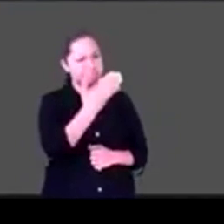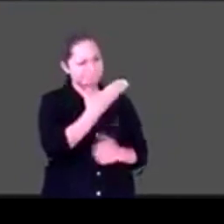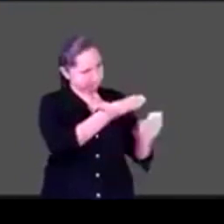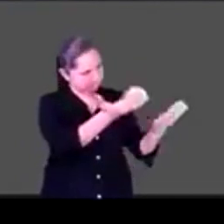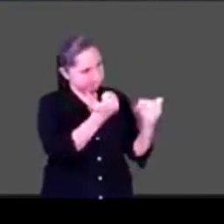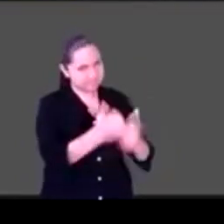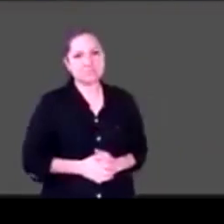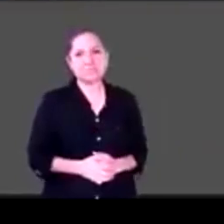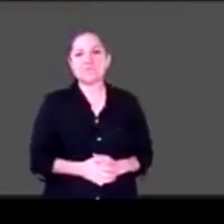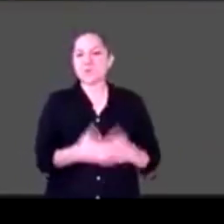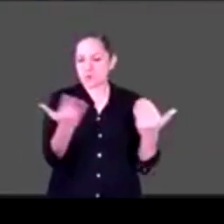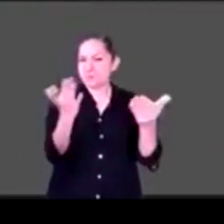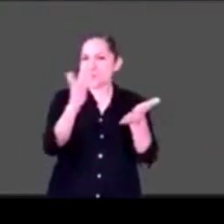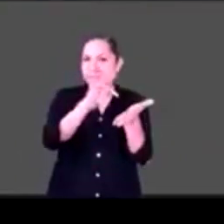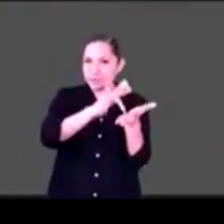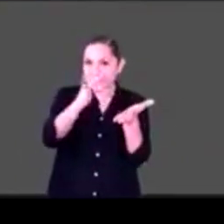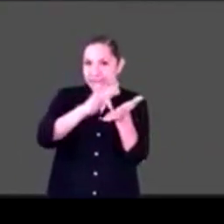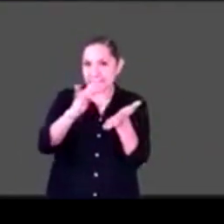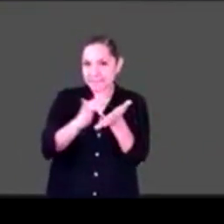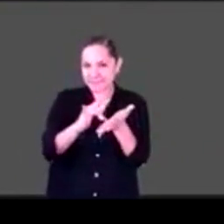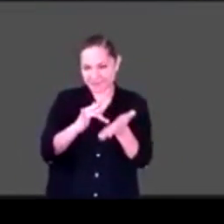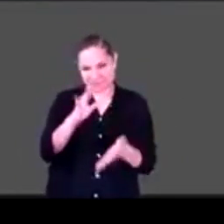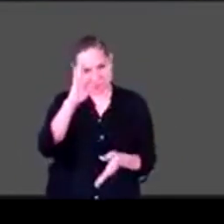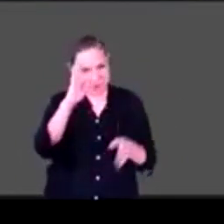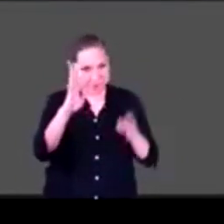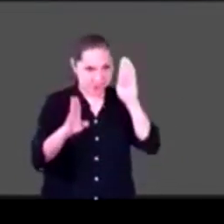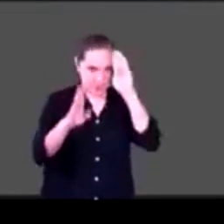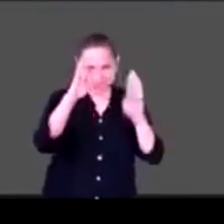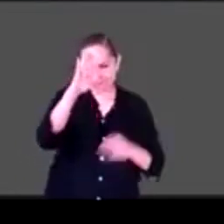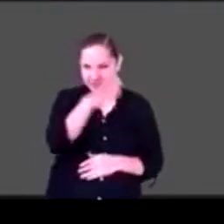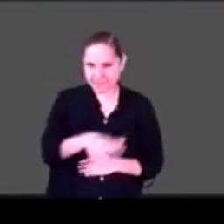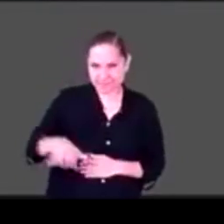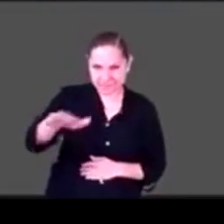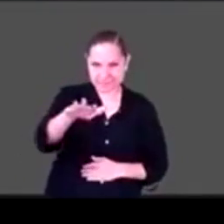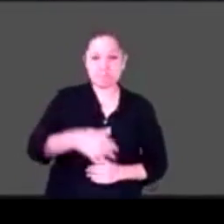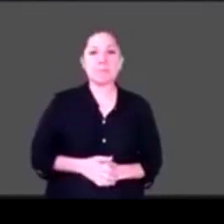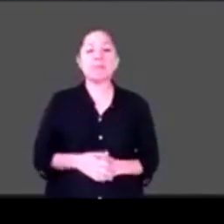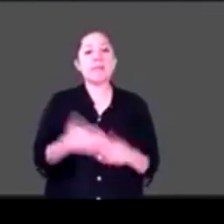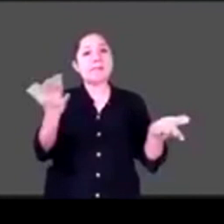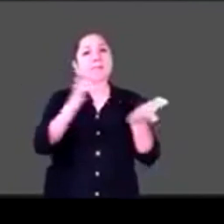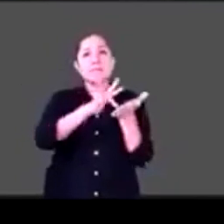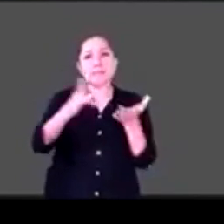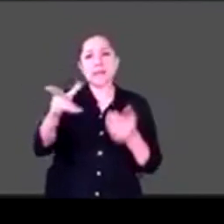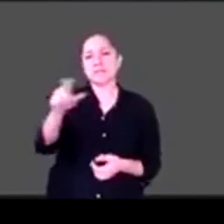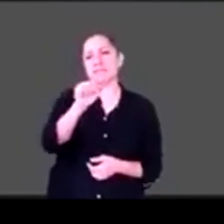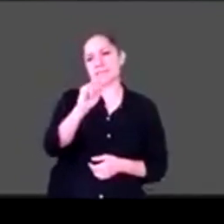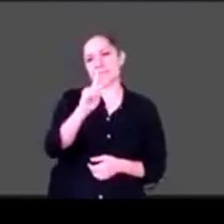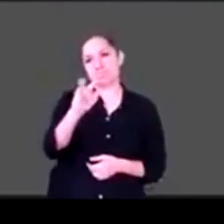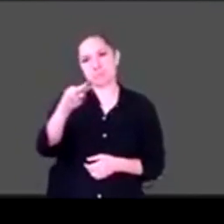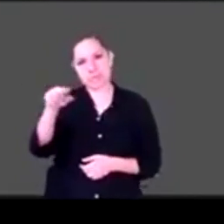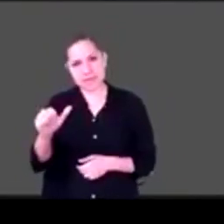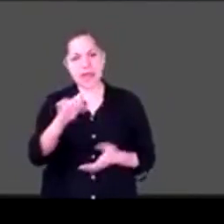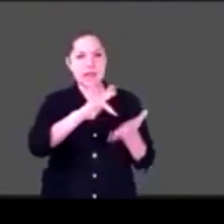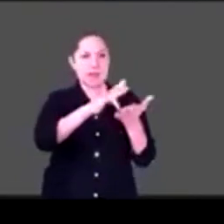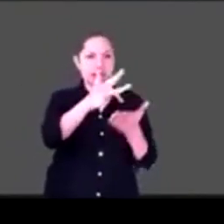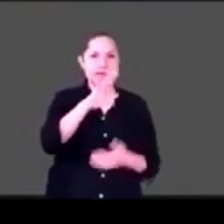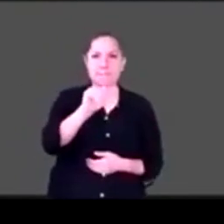Gracias, ¿qué tal? Bueno, pues muchas gracias a Silvina, Bárbara, a todos quienes están aquí.